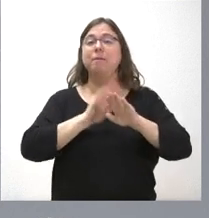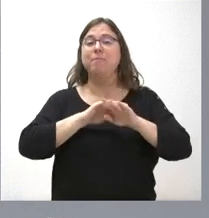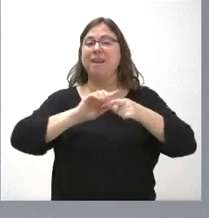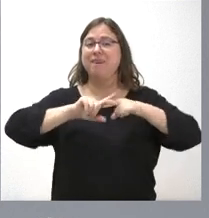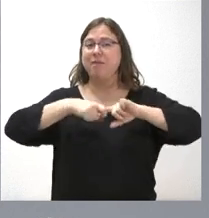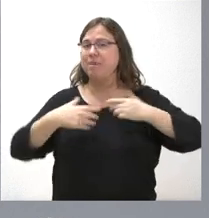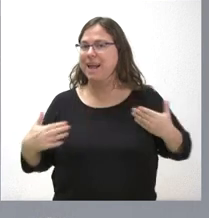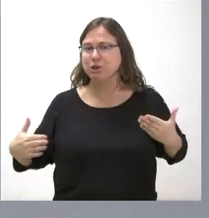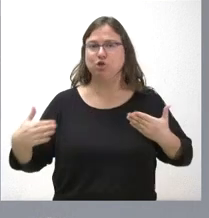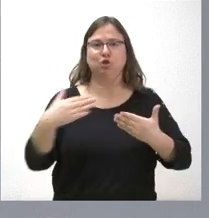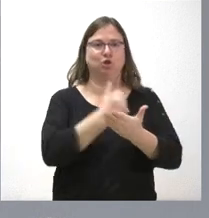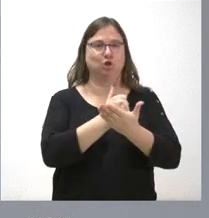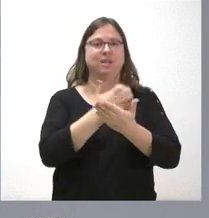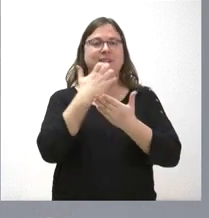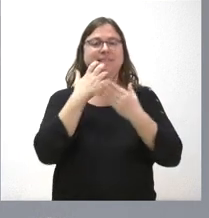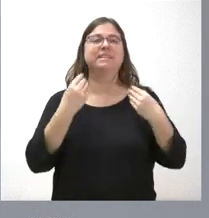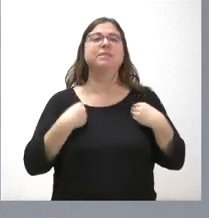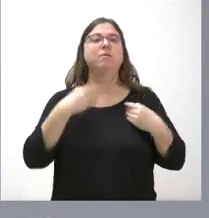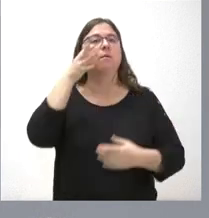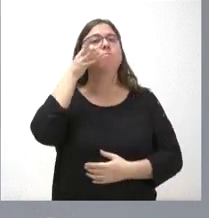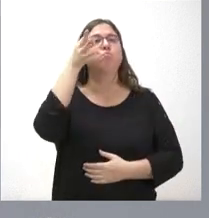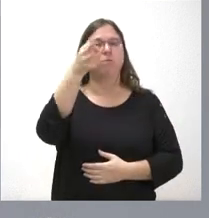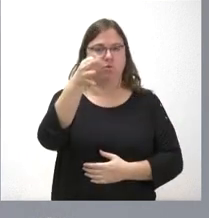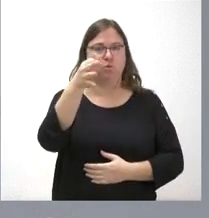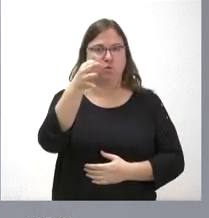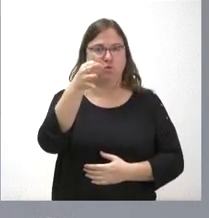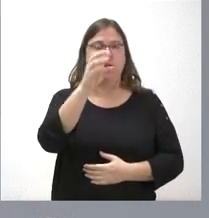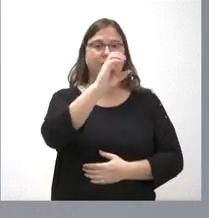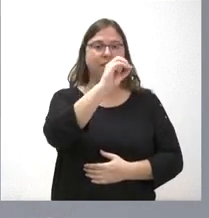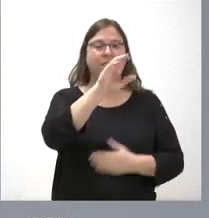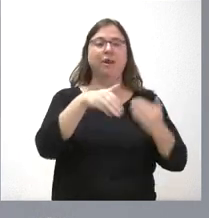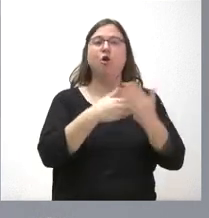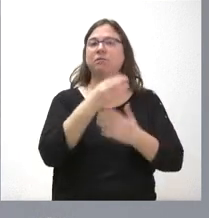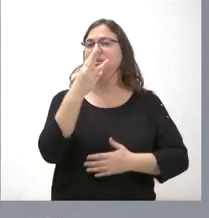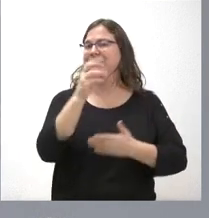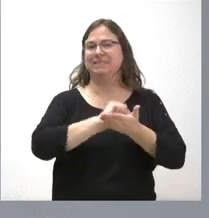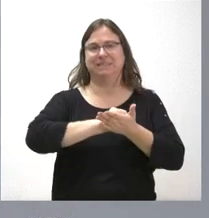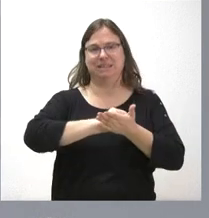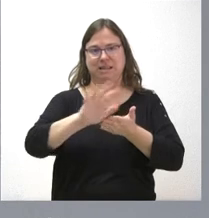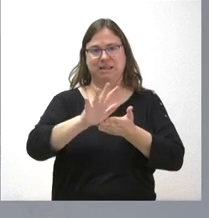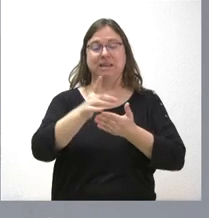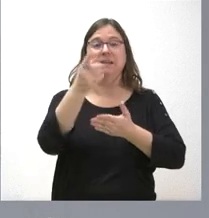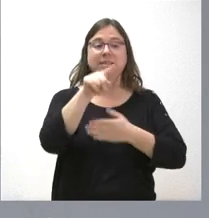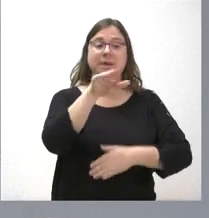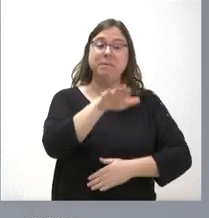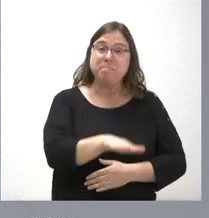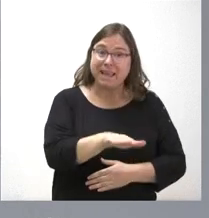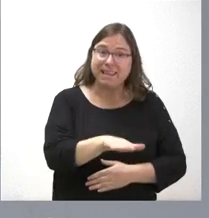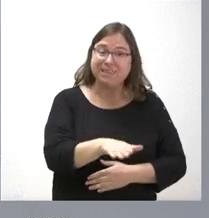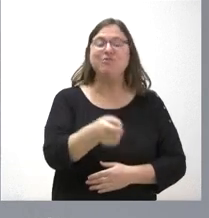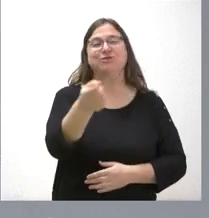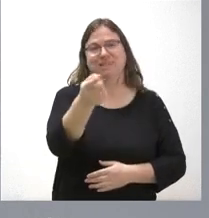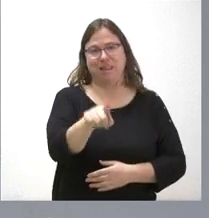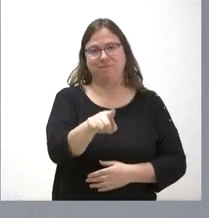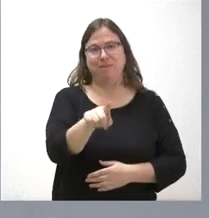familias que viven en el mundo rural. De 0 a 3, gratuito, también para los más pequeñitos, también